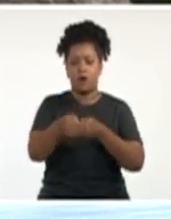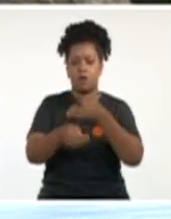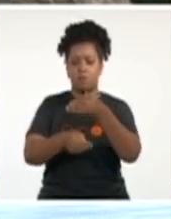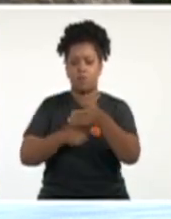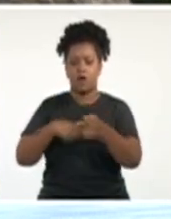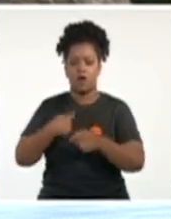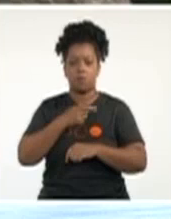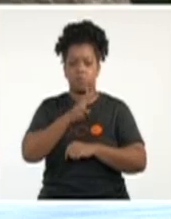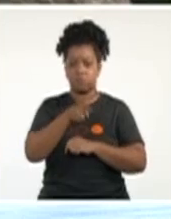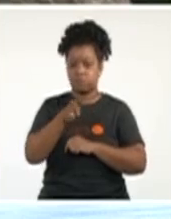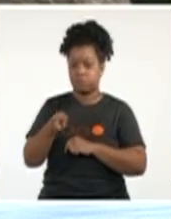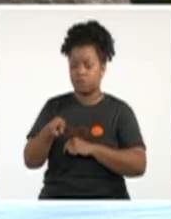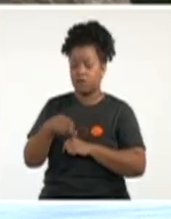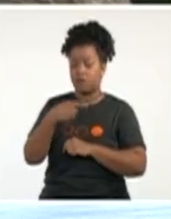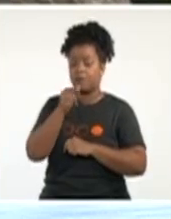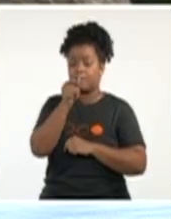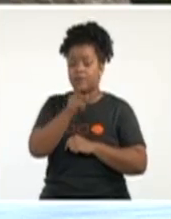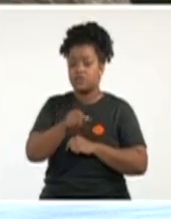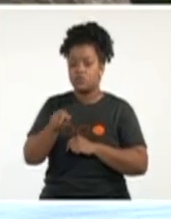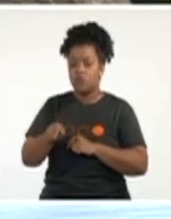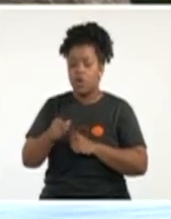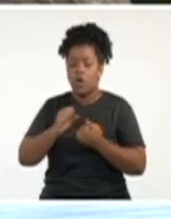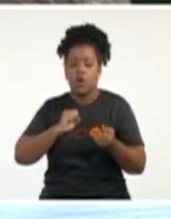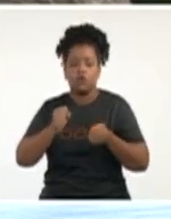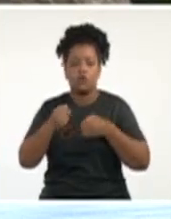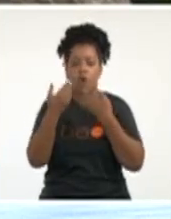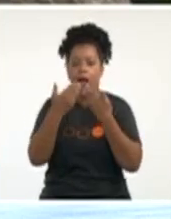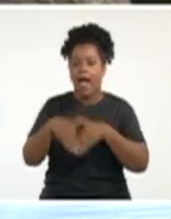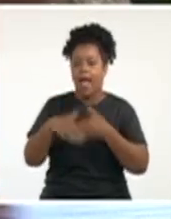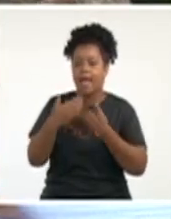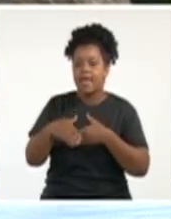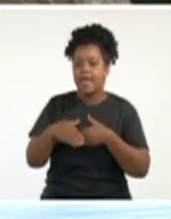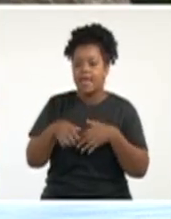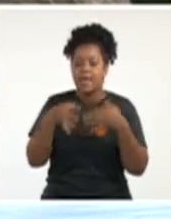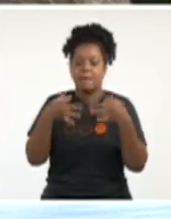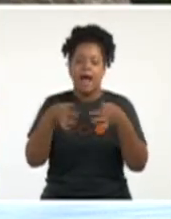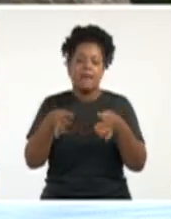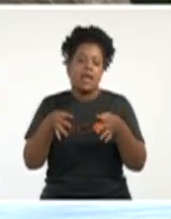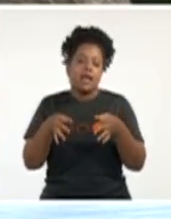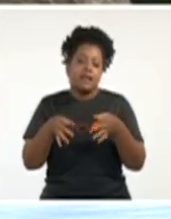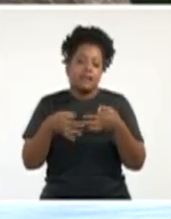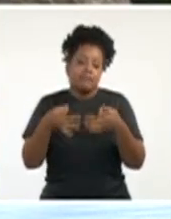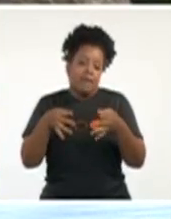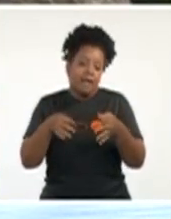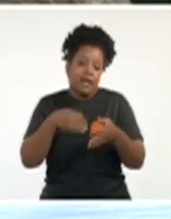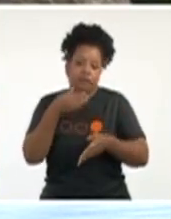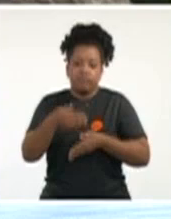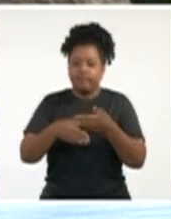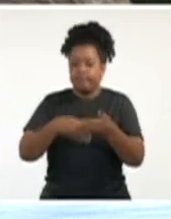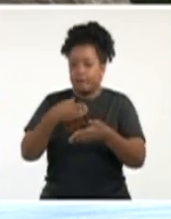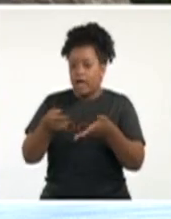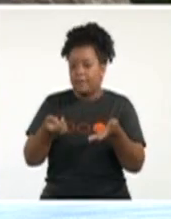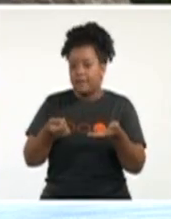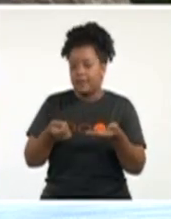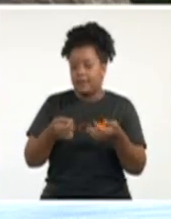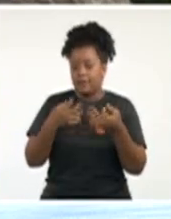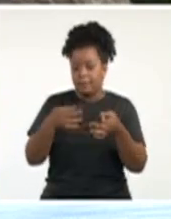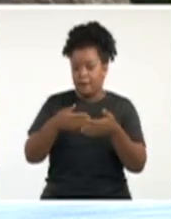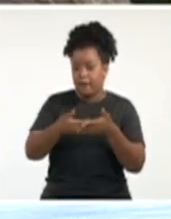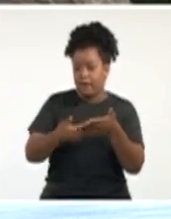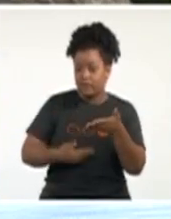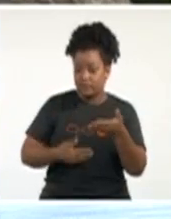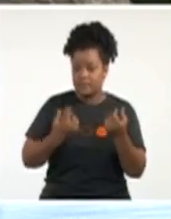que las personas tengan que salir a la calle a hacer trámites, muchos de ellos a son burocráticos, y en eso se han dado